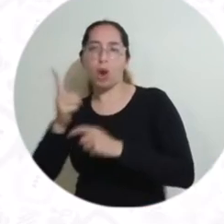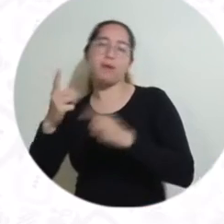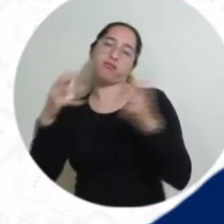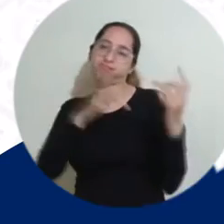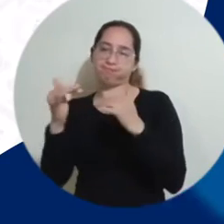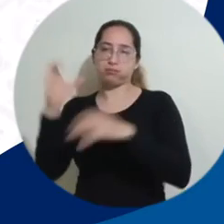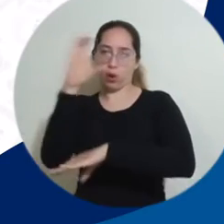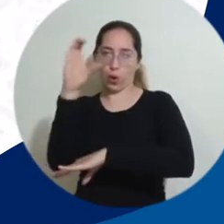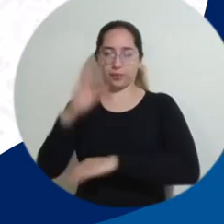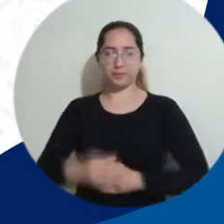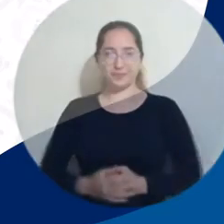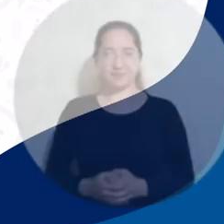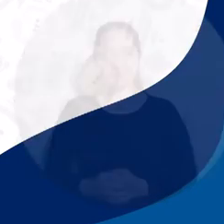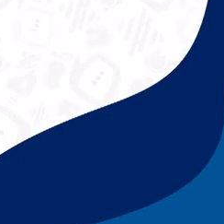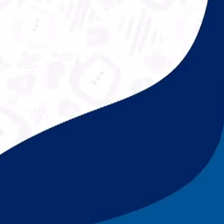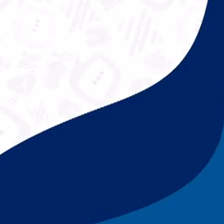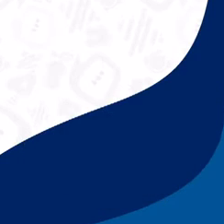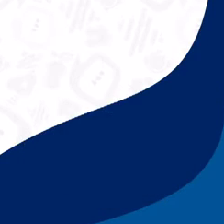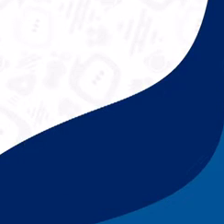Colombia.